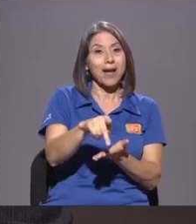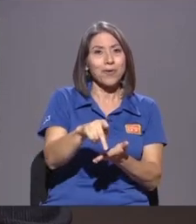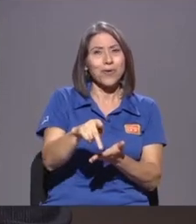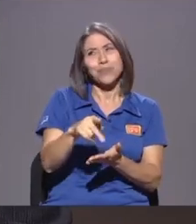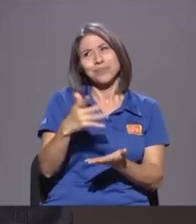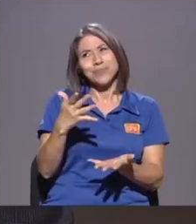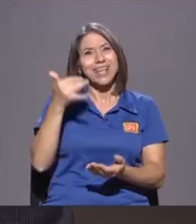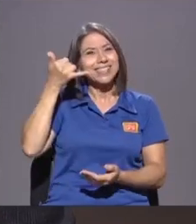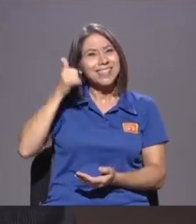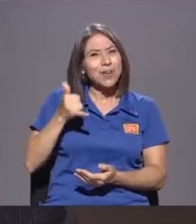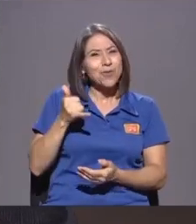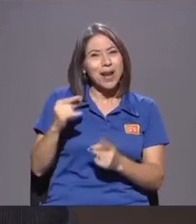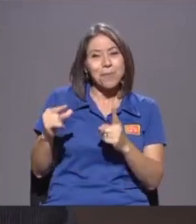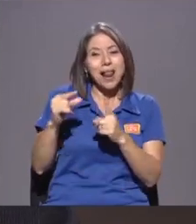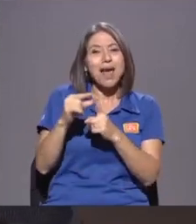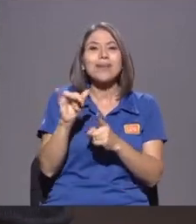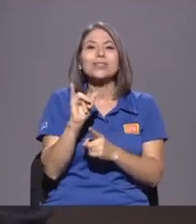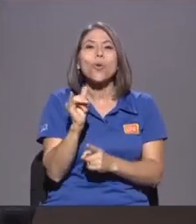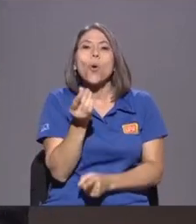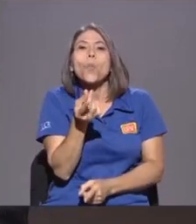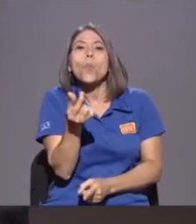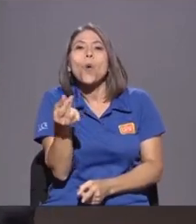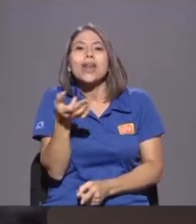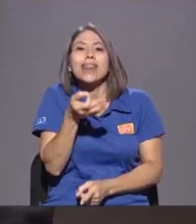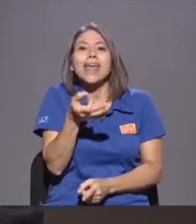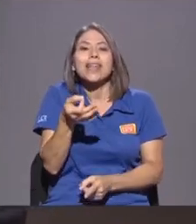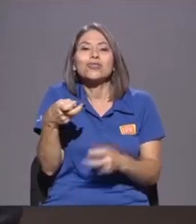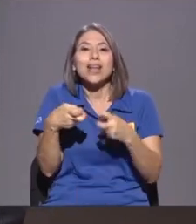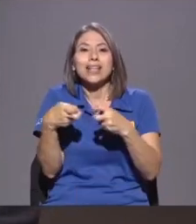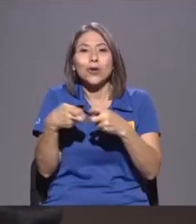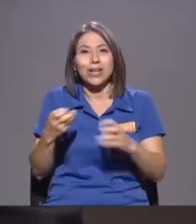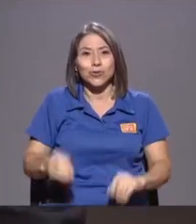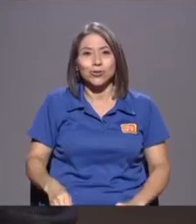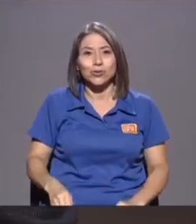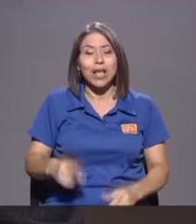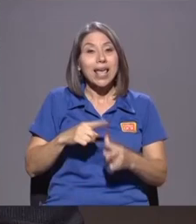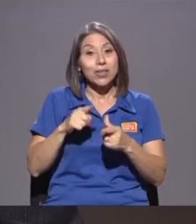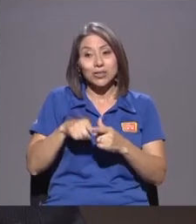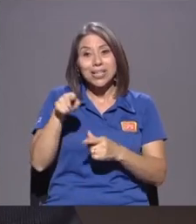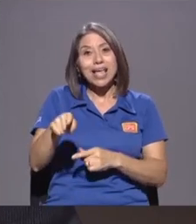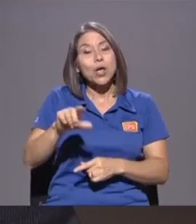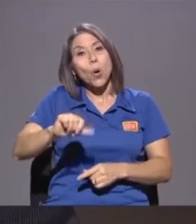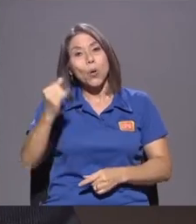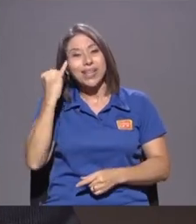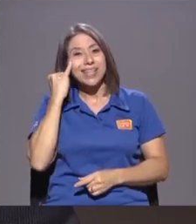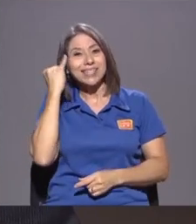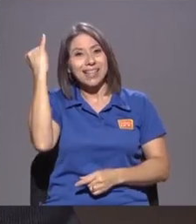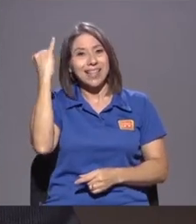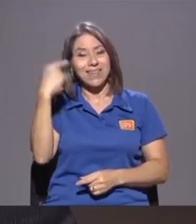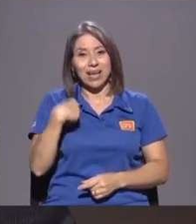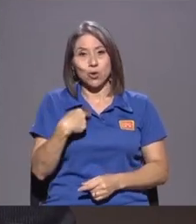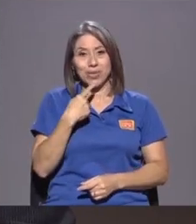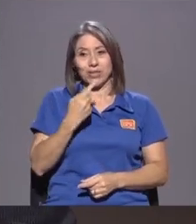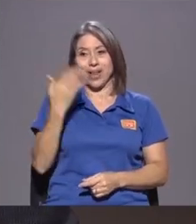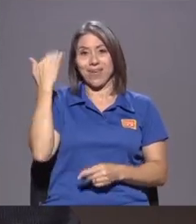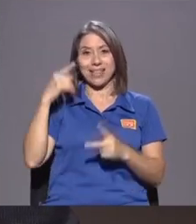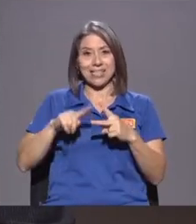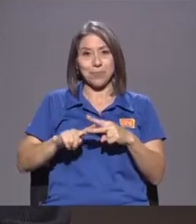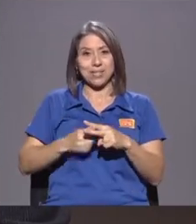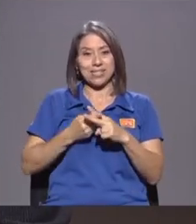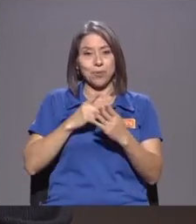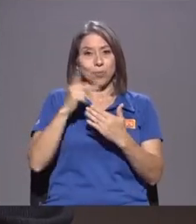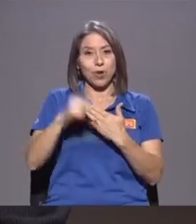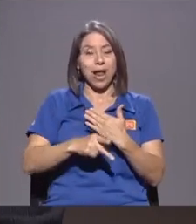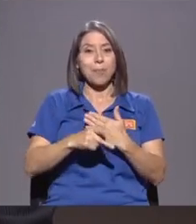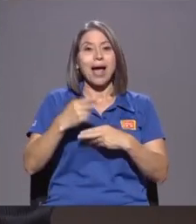Celular Es Como Monederos Electrónicos Es Adonde Surge La Otra Iniciativa Que Mencionaba Al principio Del Programa Que Es